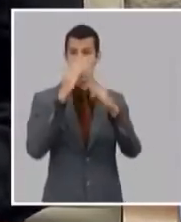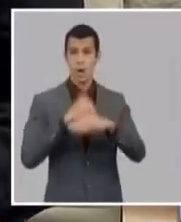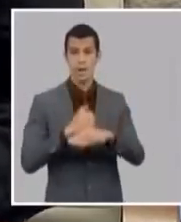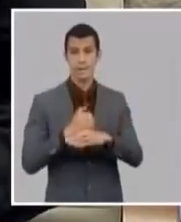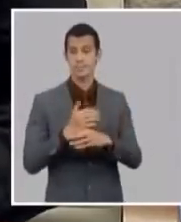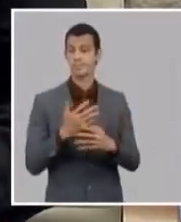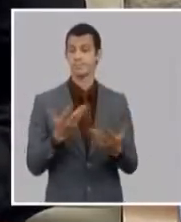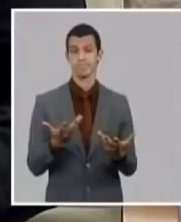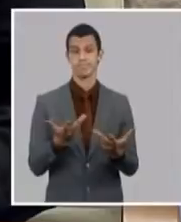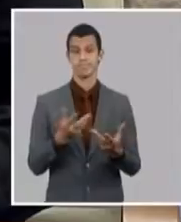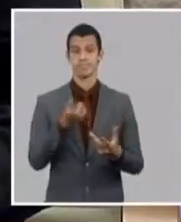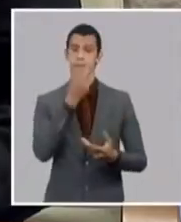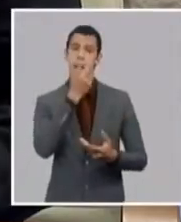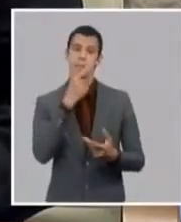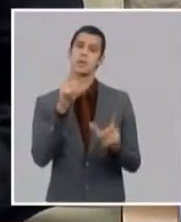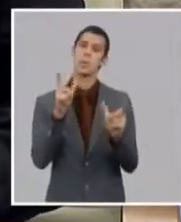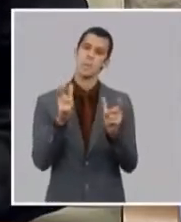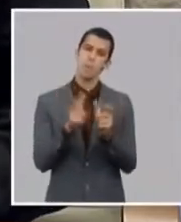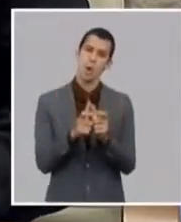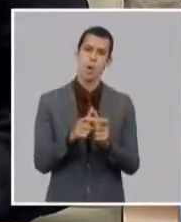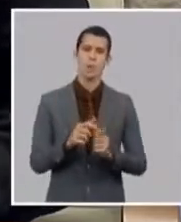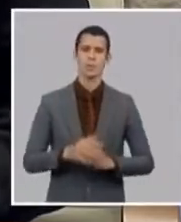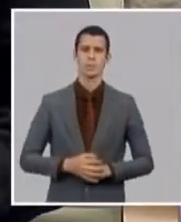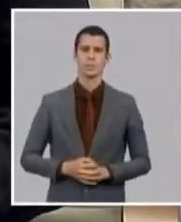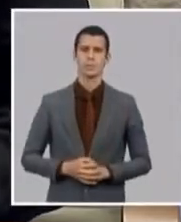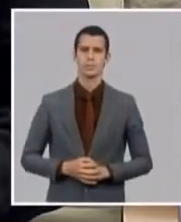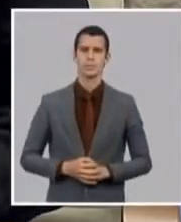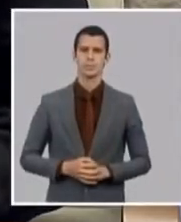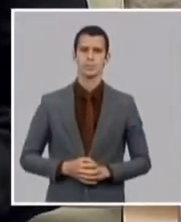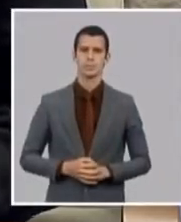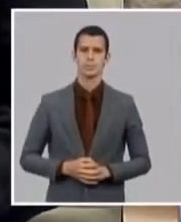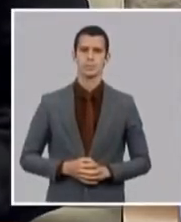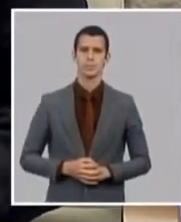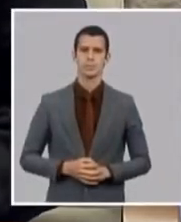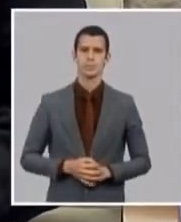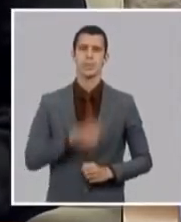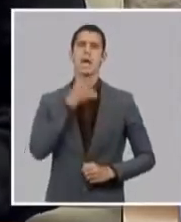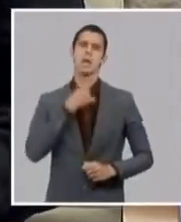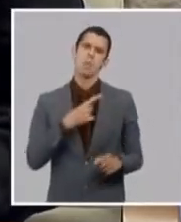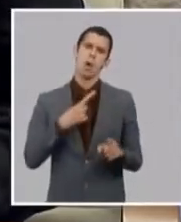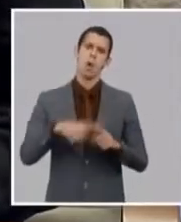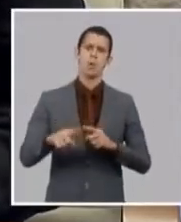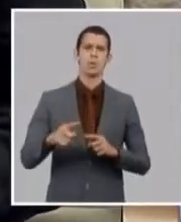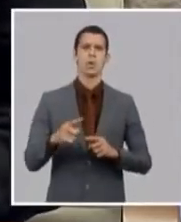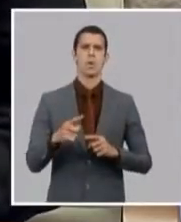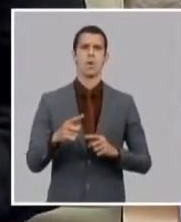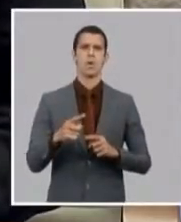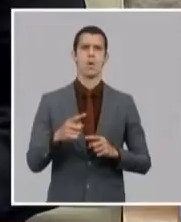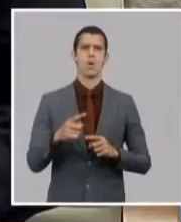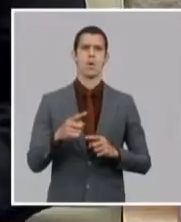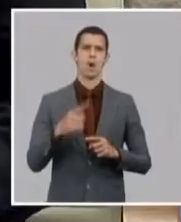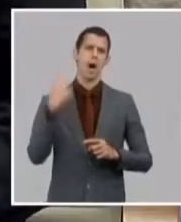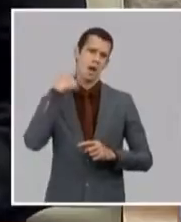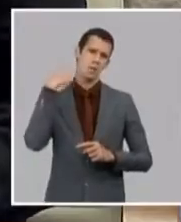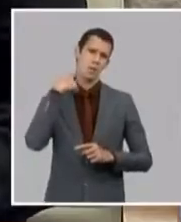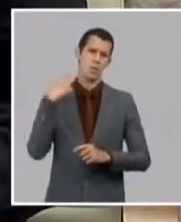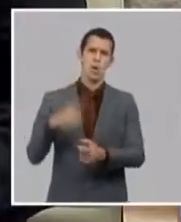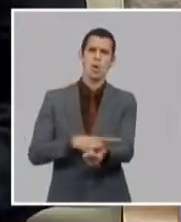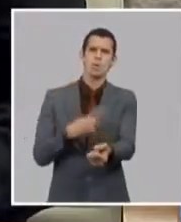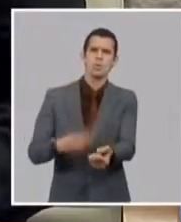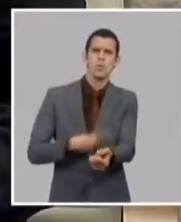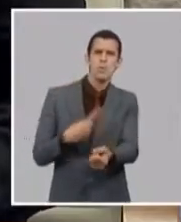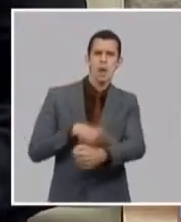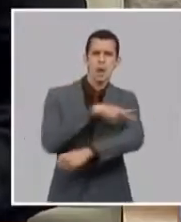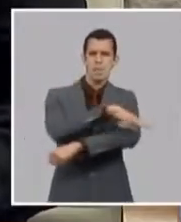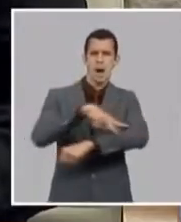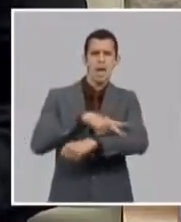todo que hay proveedores que llevamos muchos años que son los que nos han estado vendiendo esos productos y que